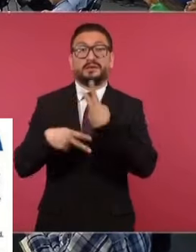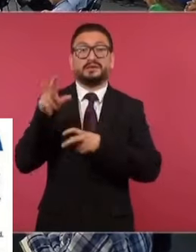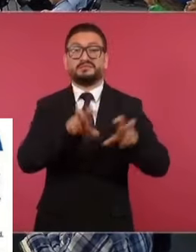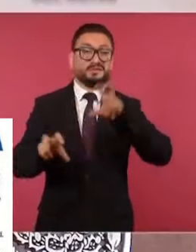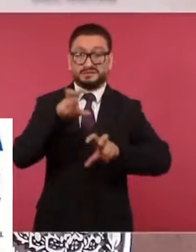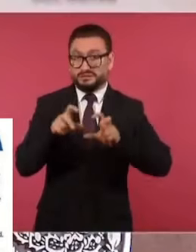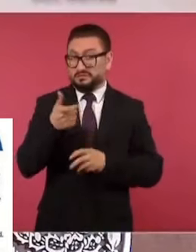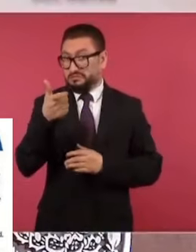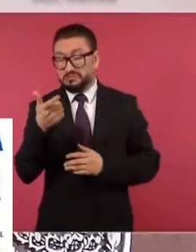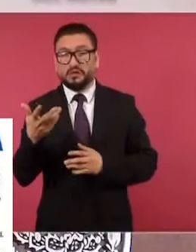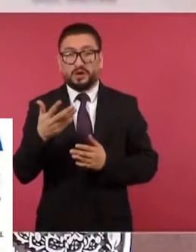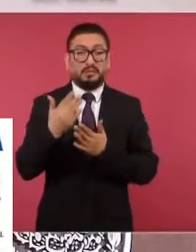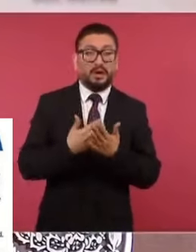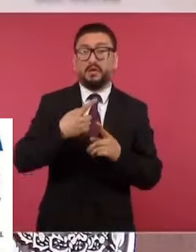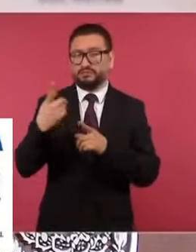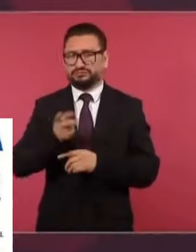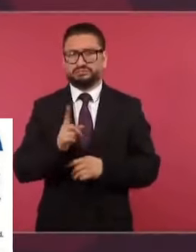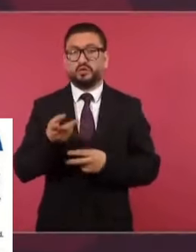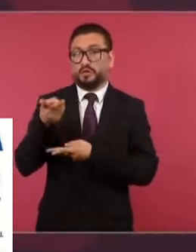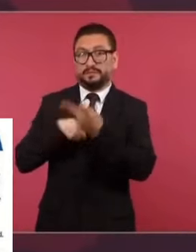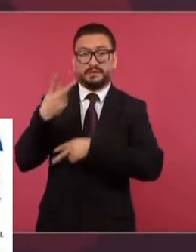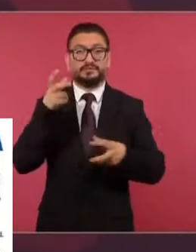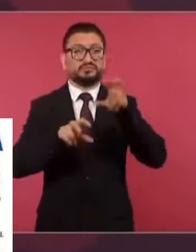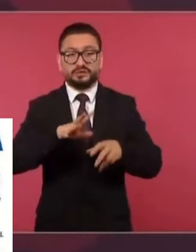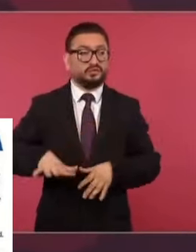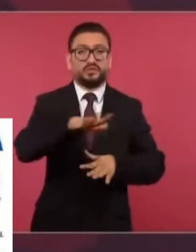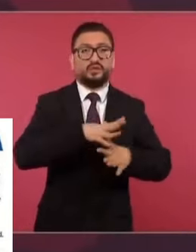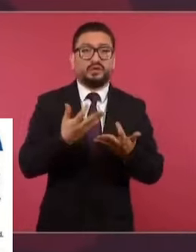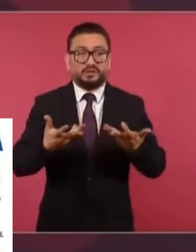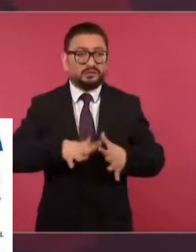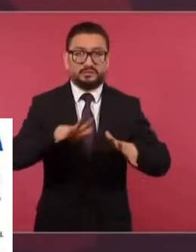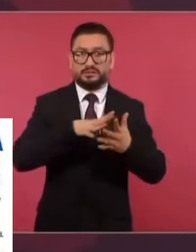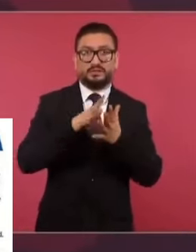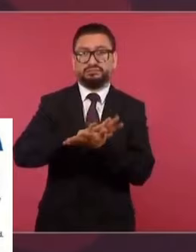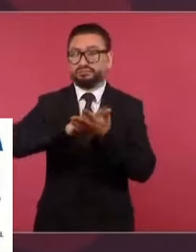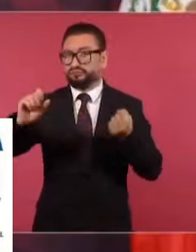a cualquier precio, mucho menos que venga la inversión a destruir nuestro territorio.